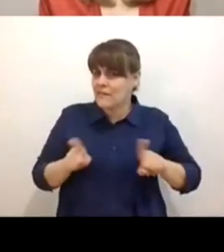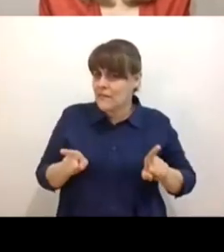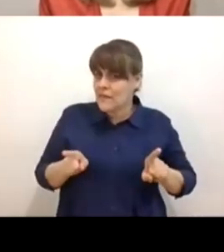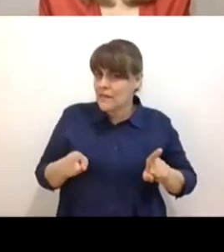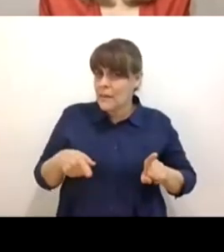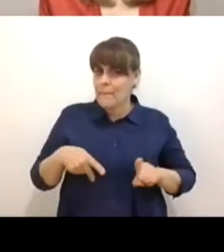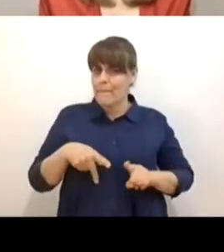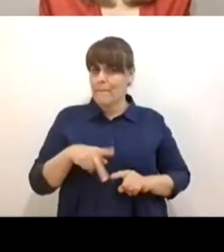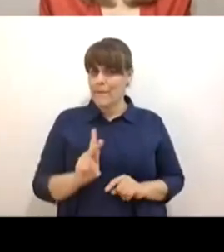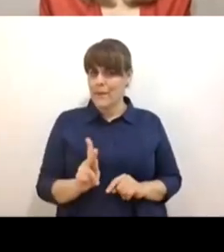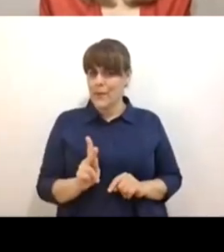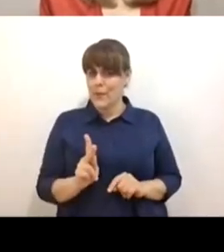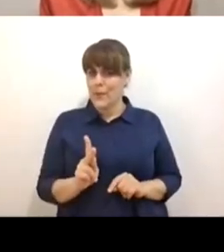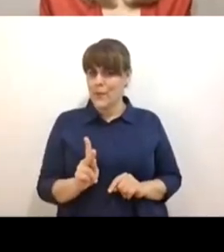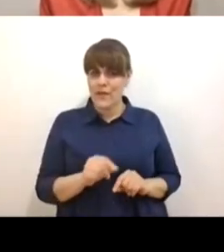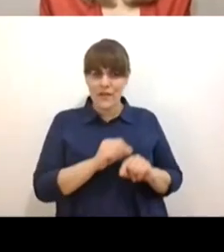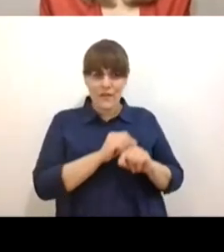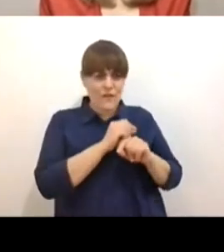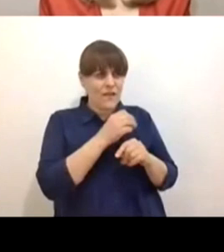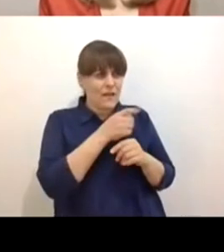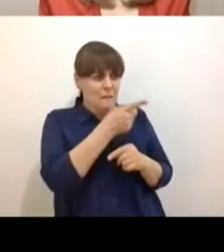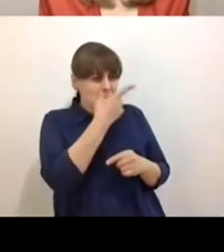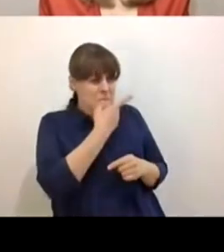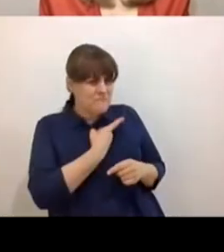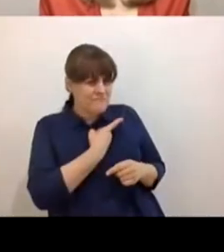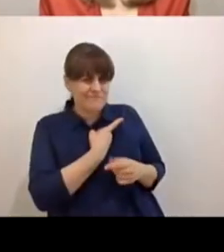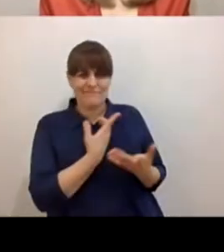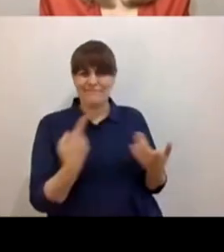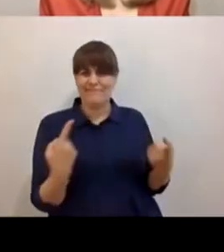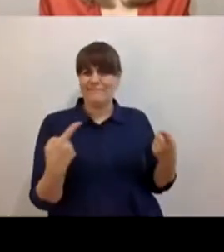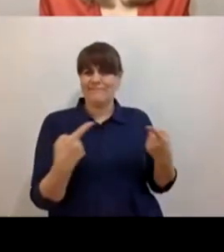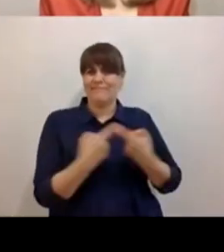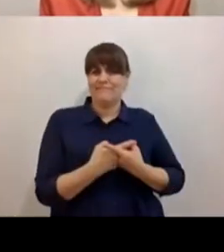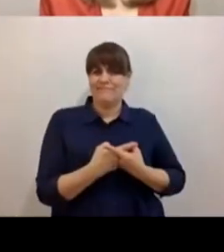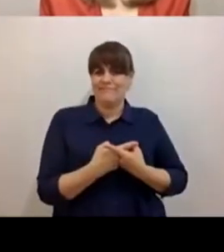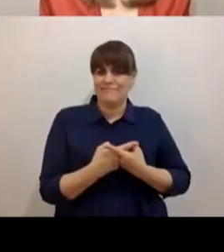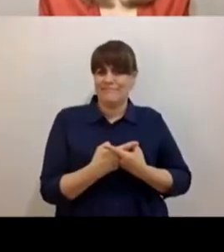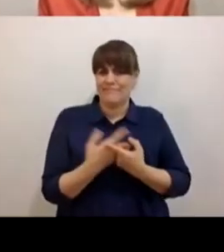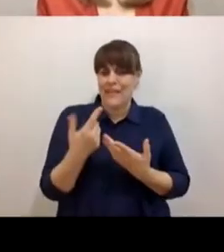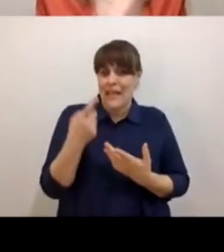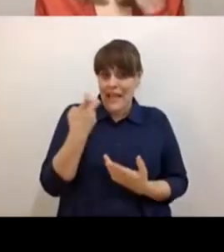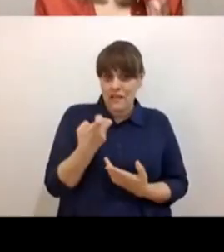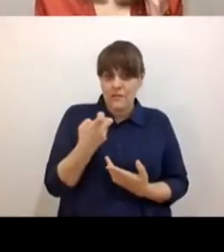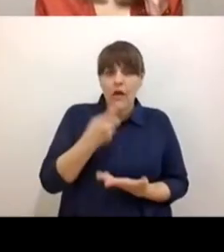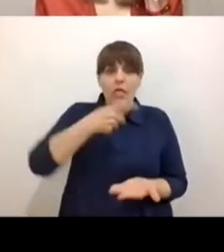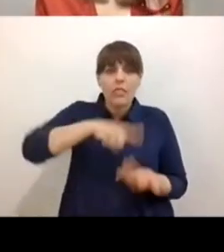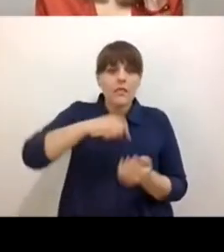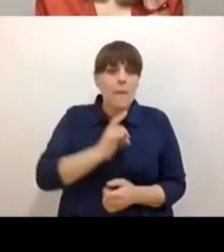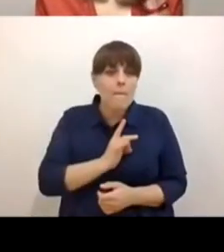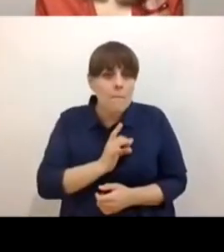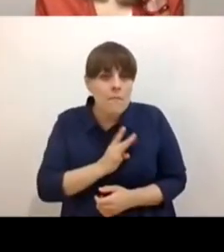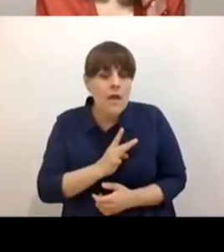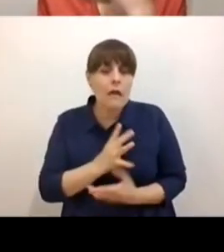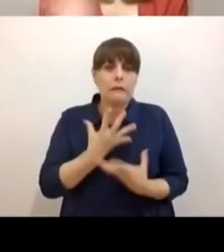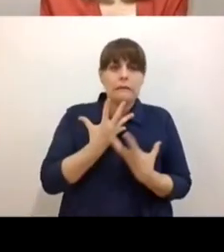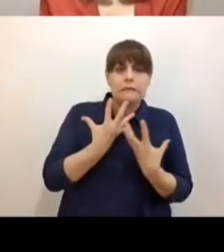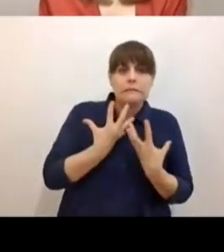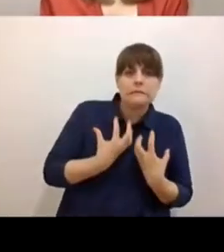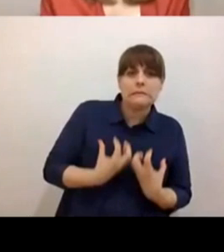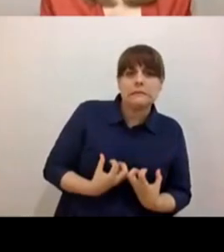a la información que se les da. Y entonces, puede generar muchos miedos, mucha angustia y mucha confusión.